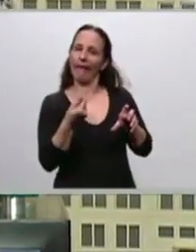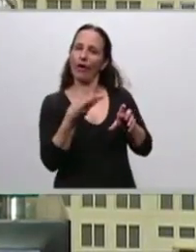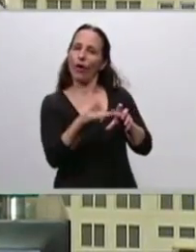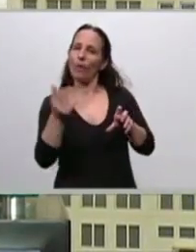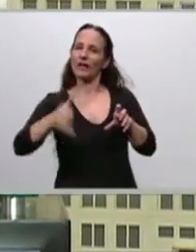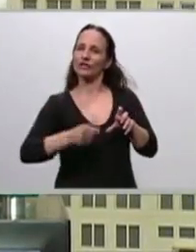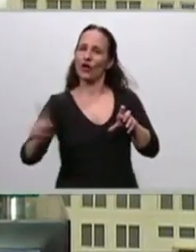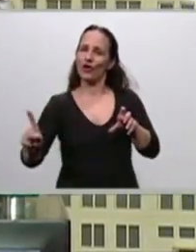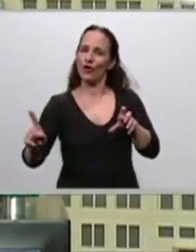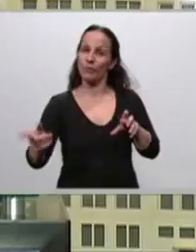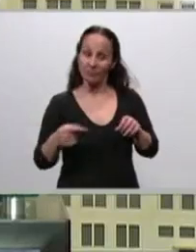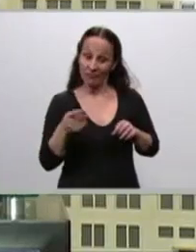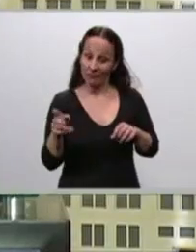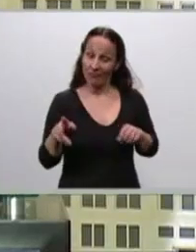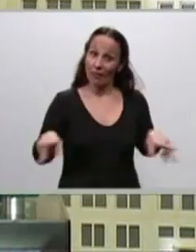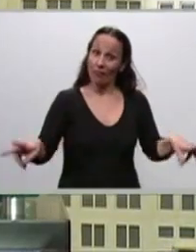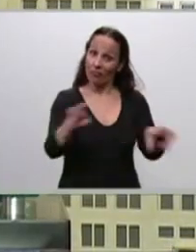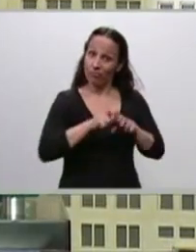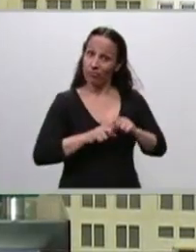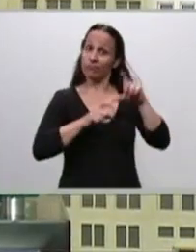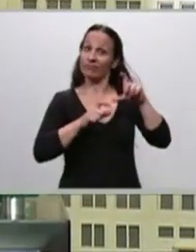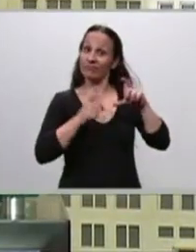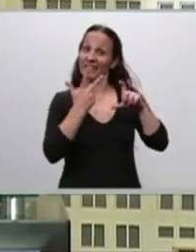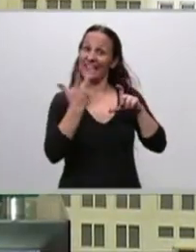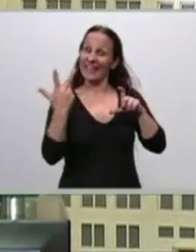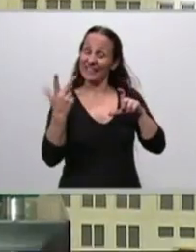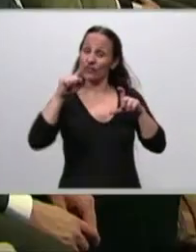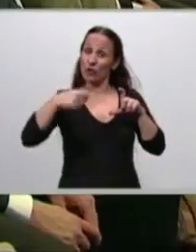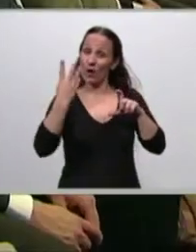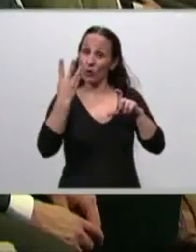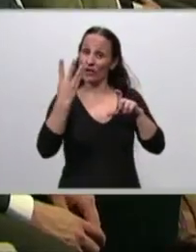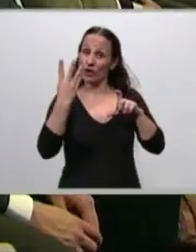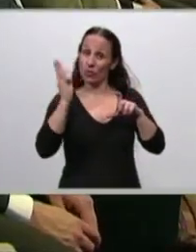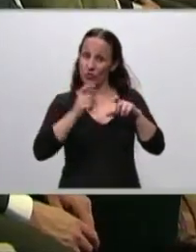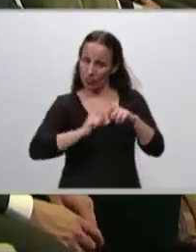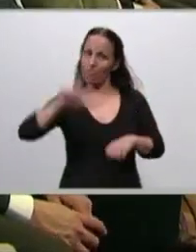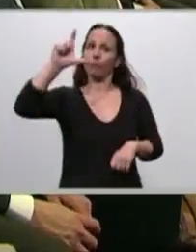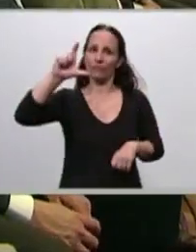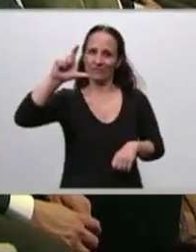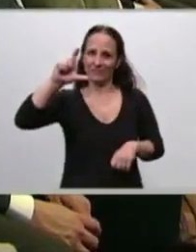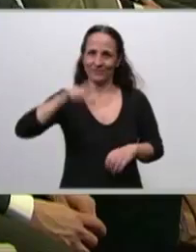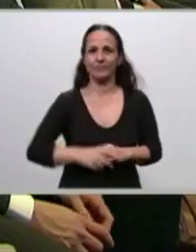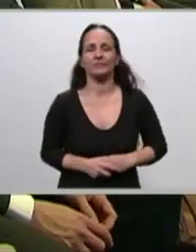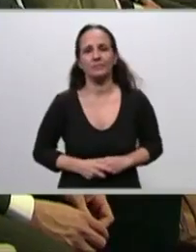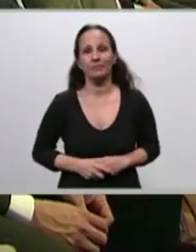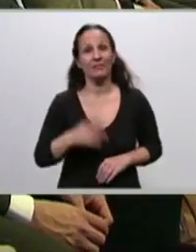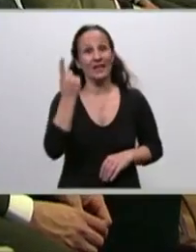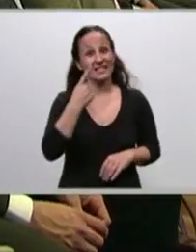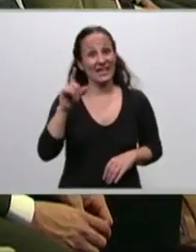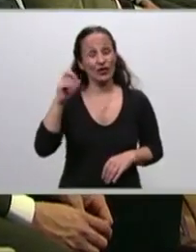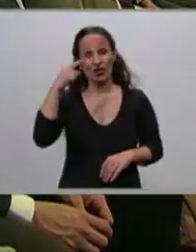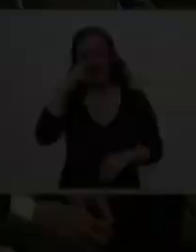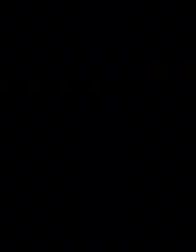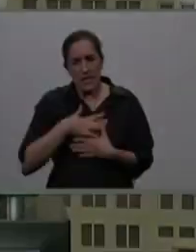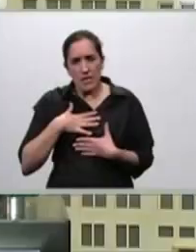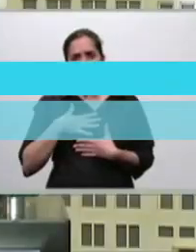recaudación subió un 33,4% en julio, 107.090 millones